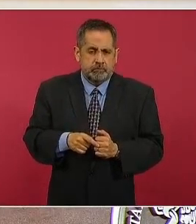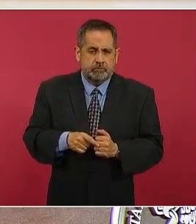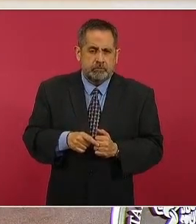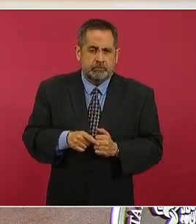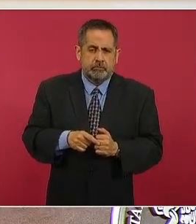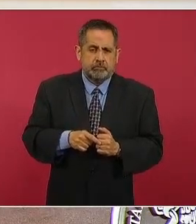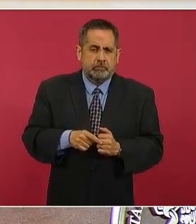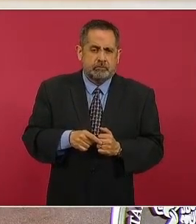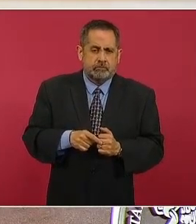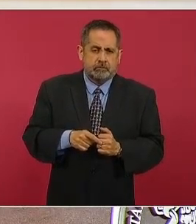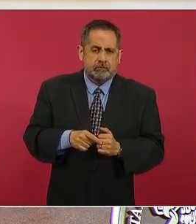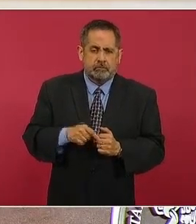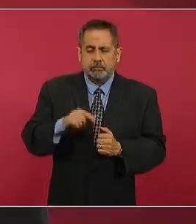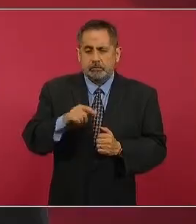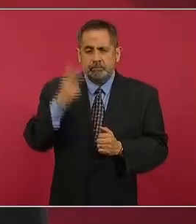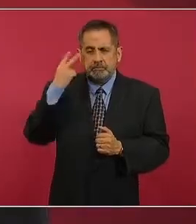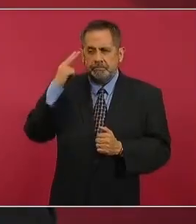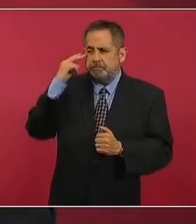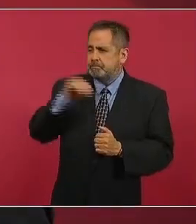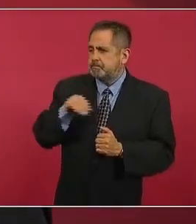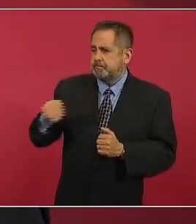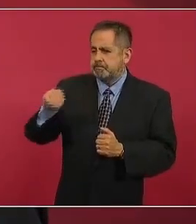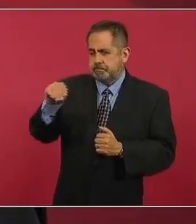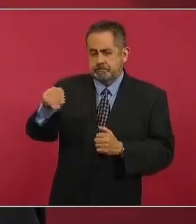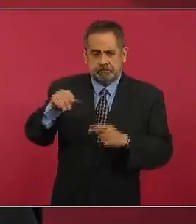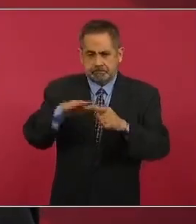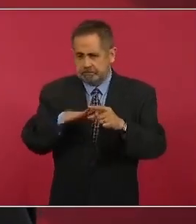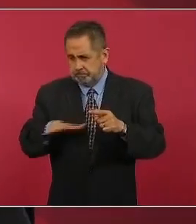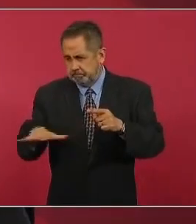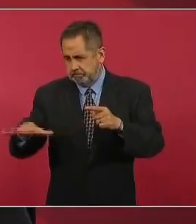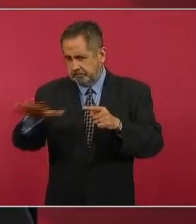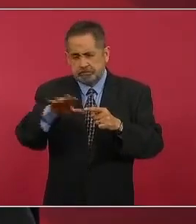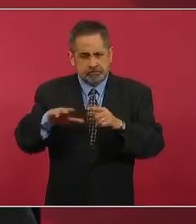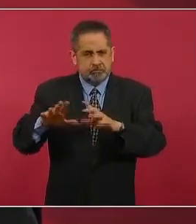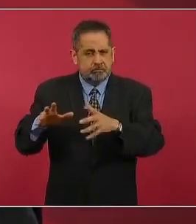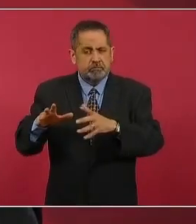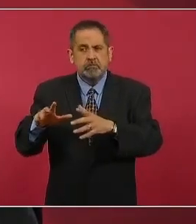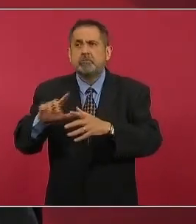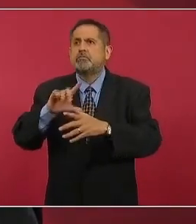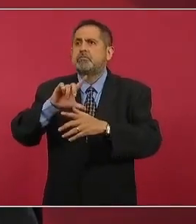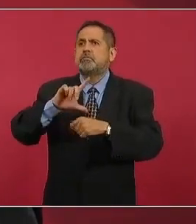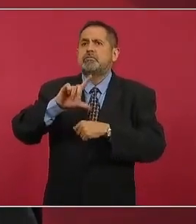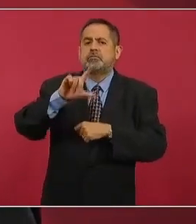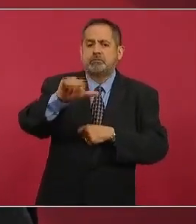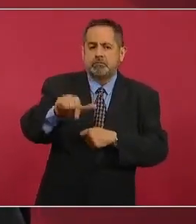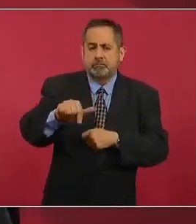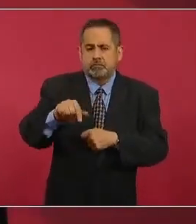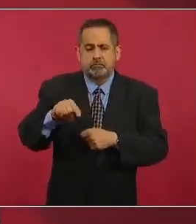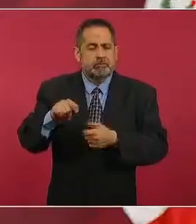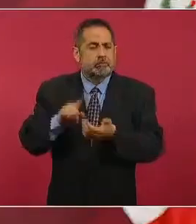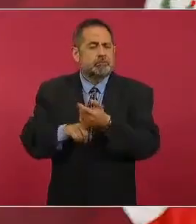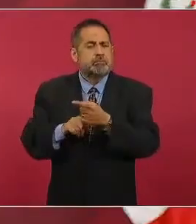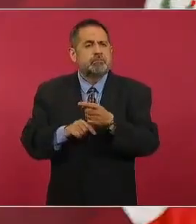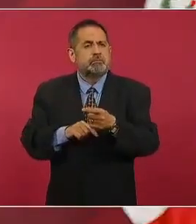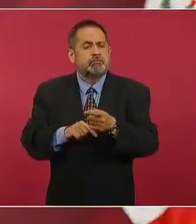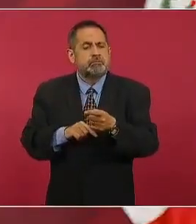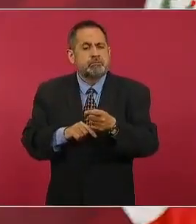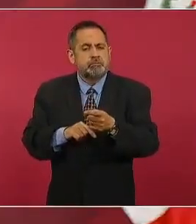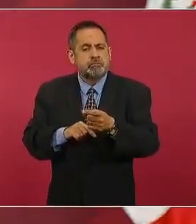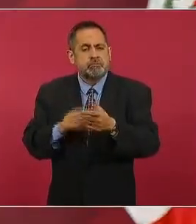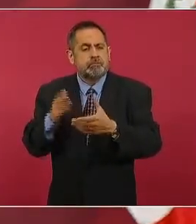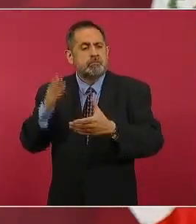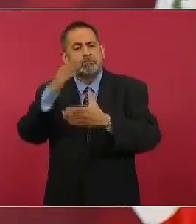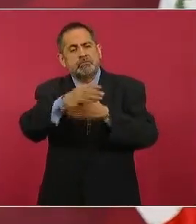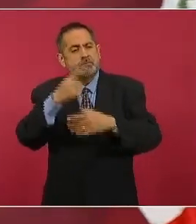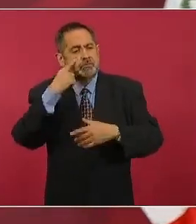esta gira por el Soconusco vamos a ir a ver las